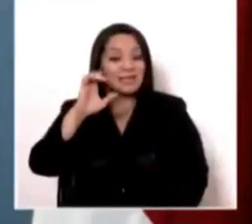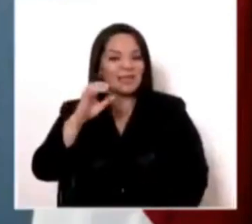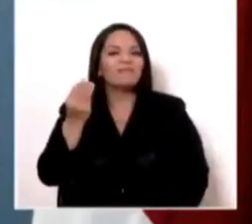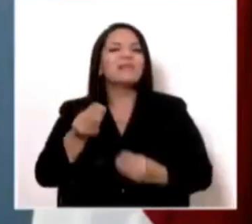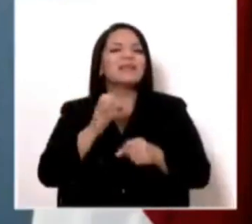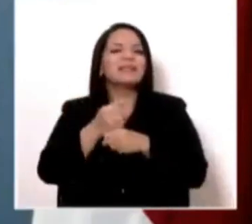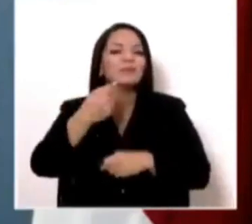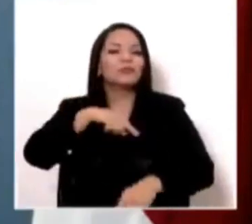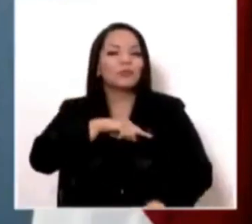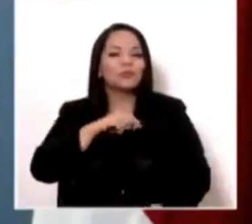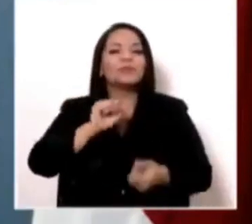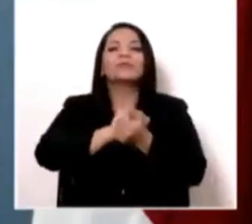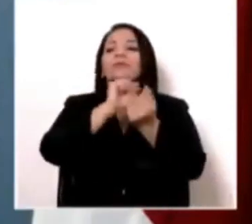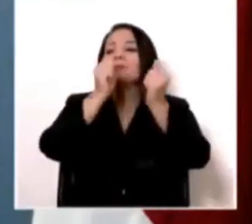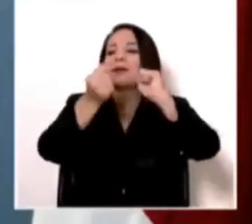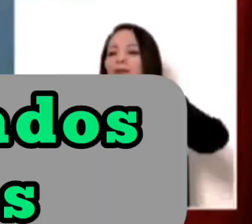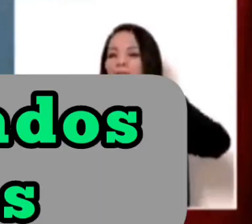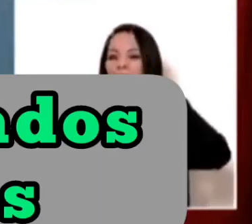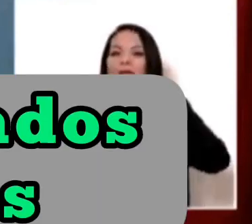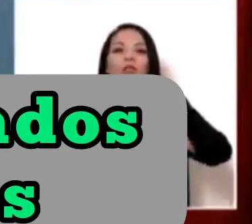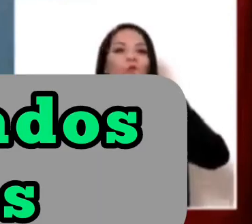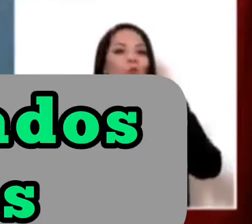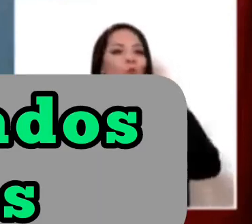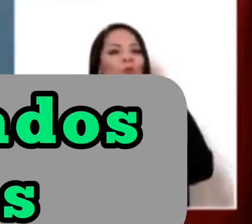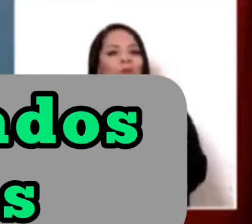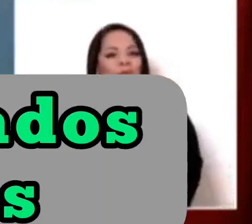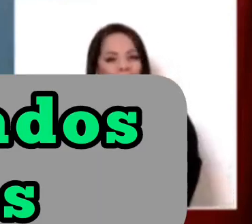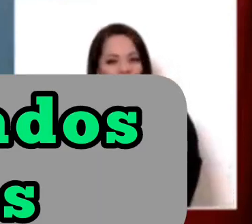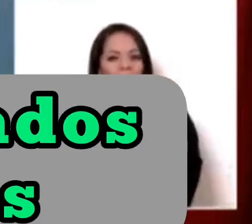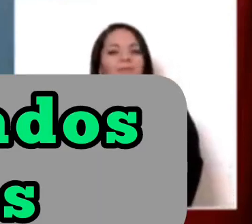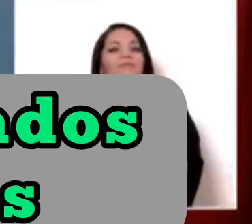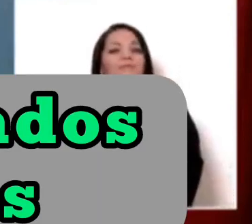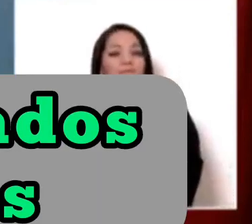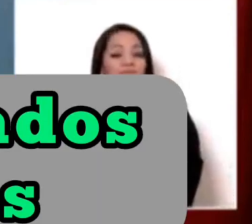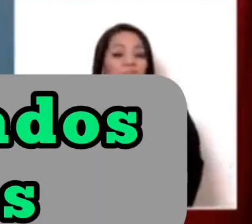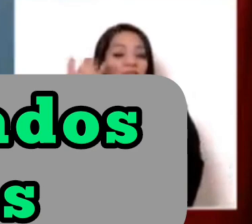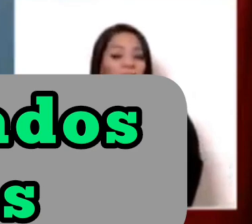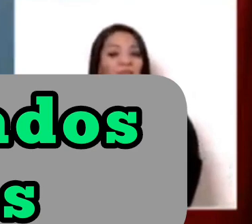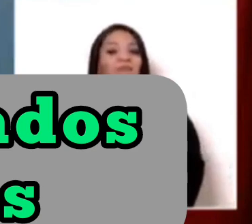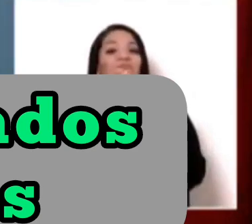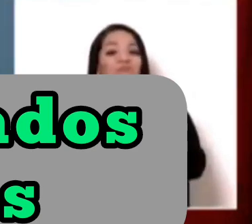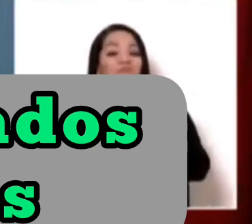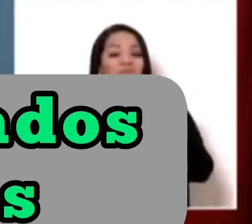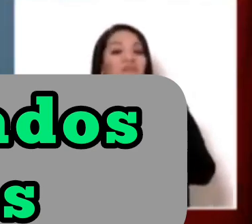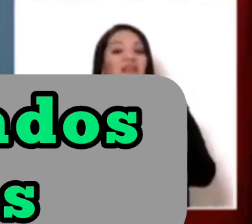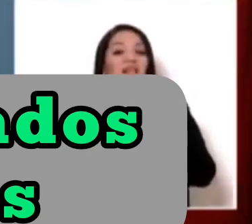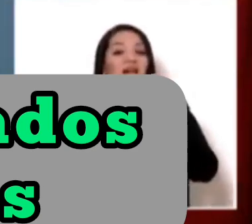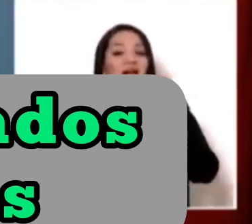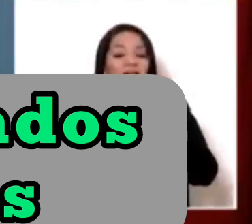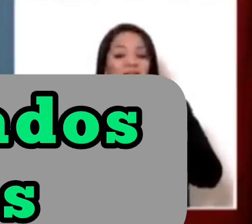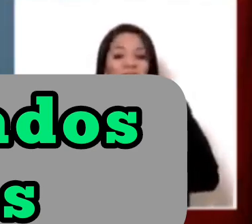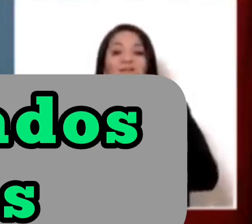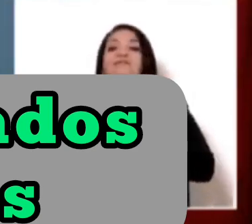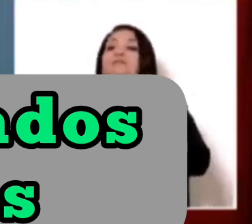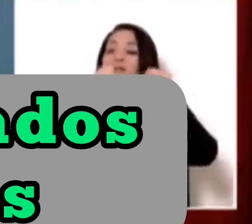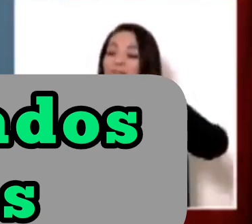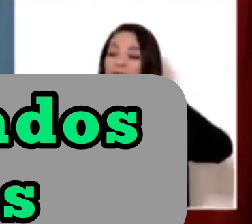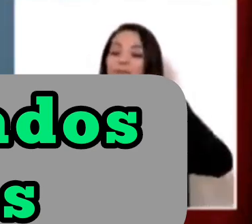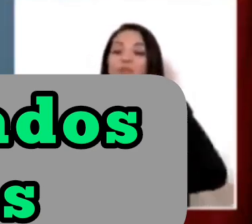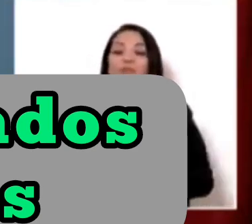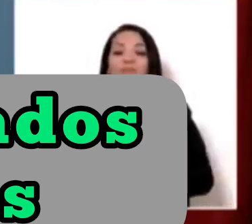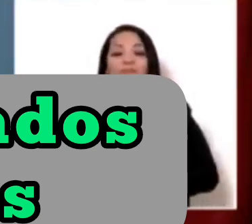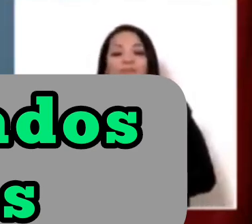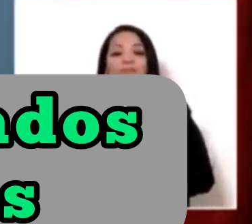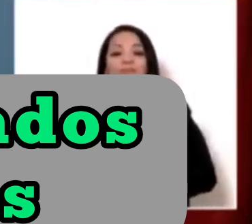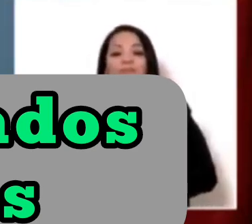Tuvimos que cambiar a la Junta Directiva por nombramientos ilegales para poder cambiar un equipo